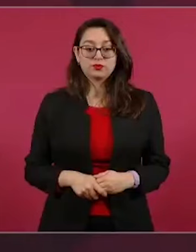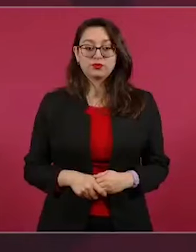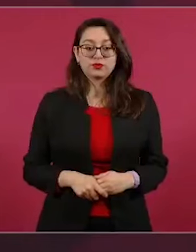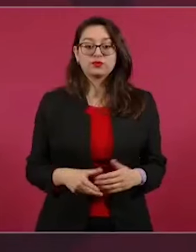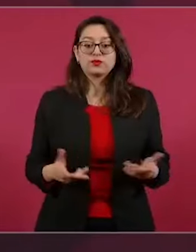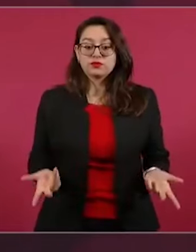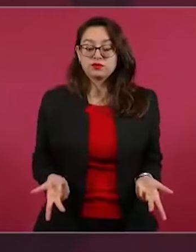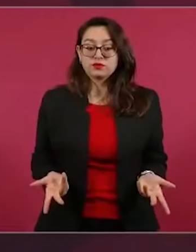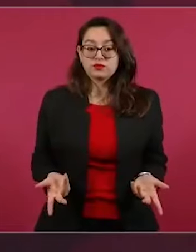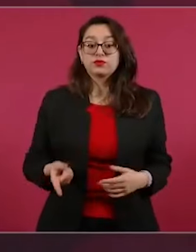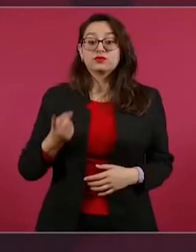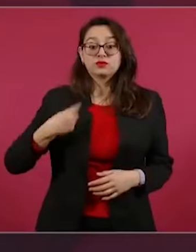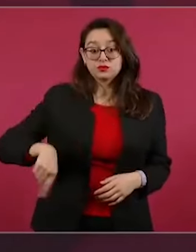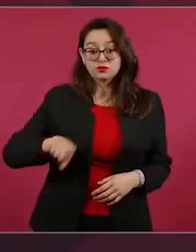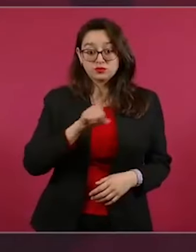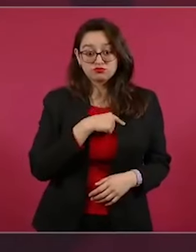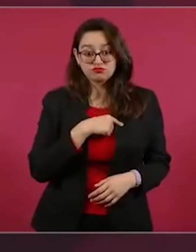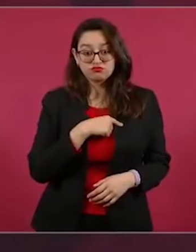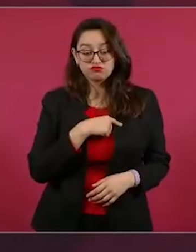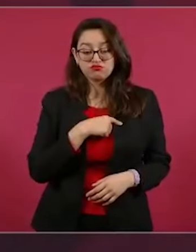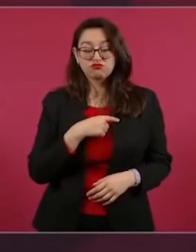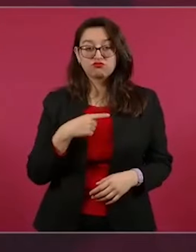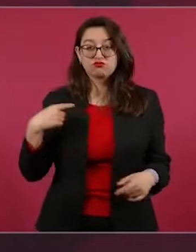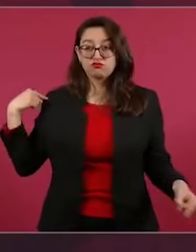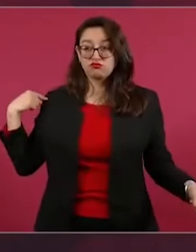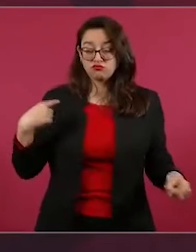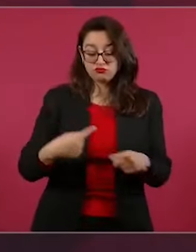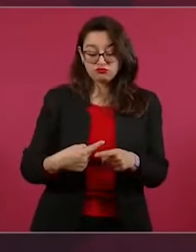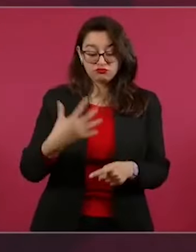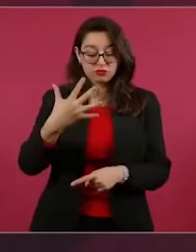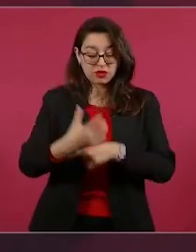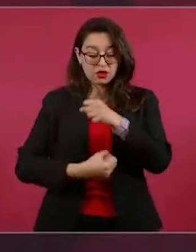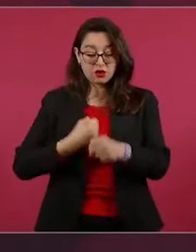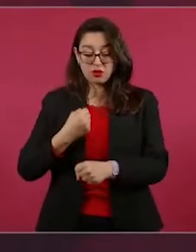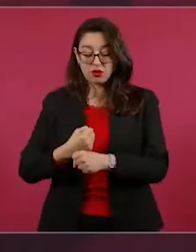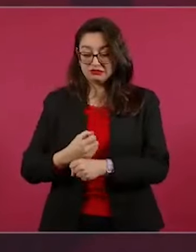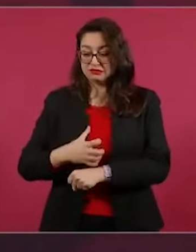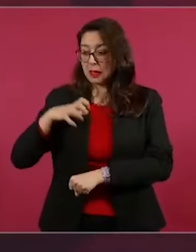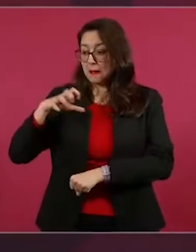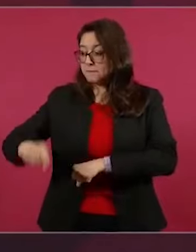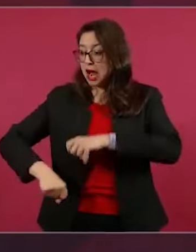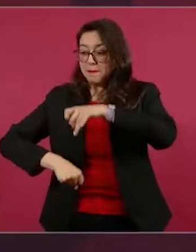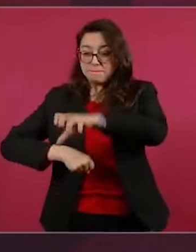Hemos decomisado, en lo que va del sexenio, casi 50 mil armas.